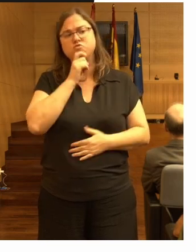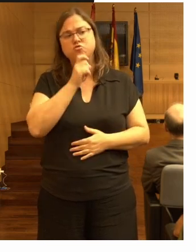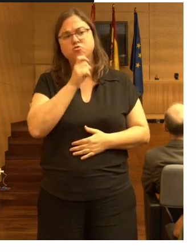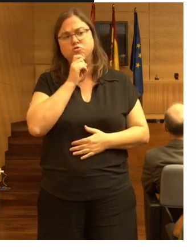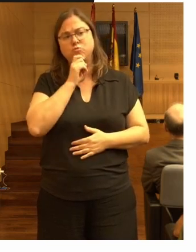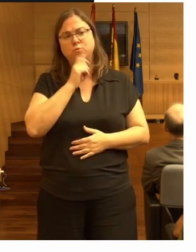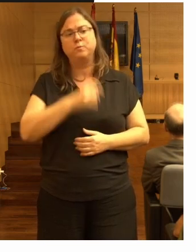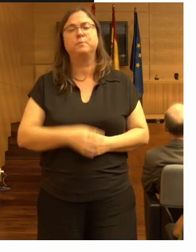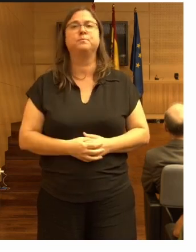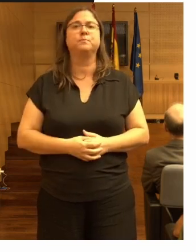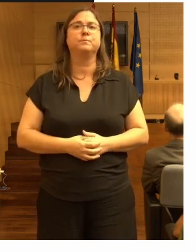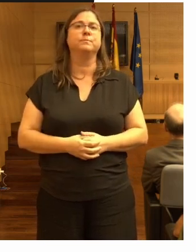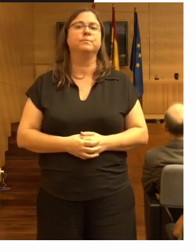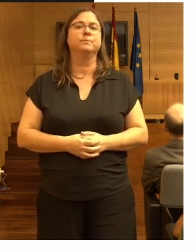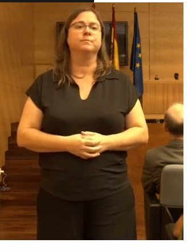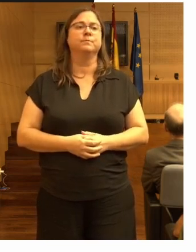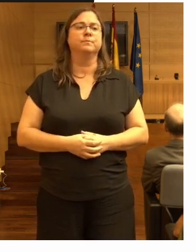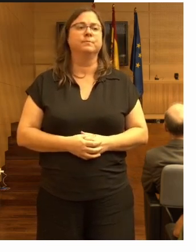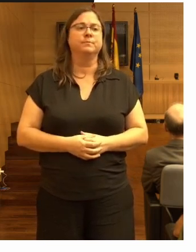poco después?